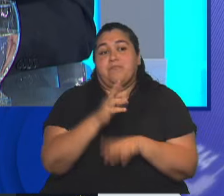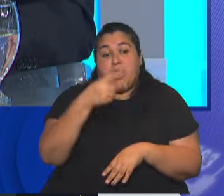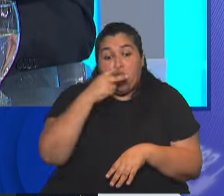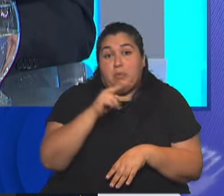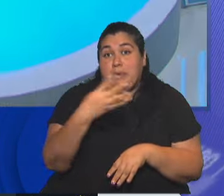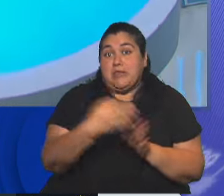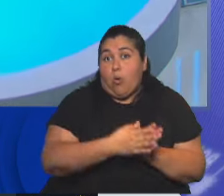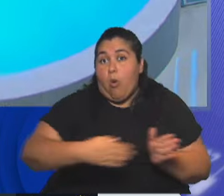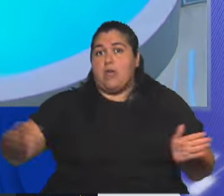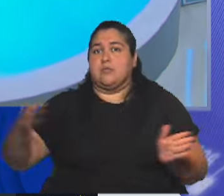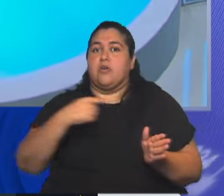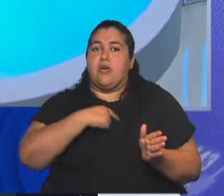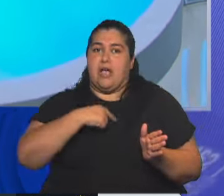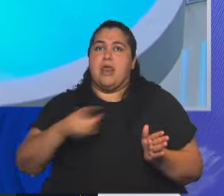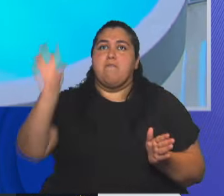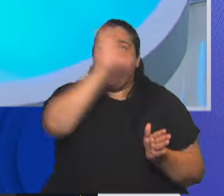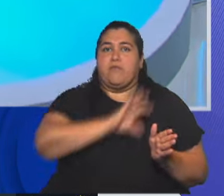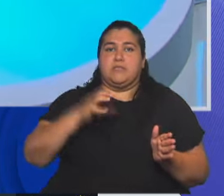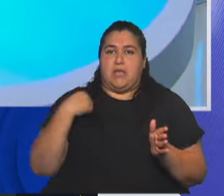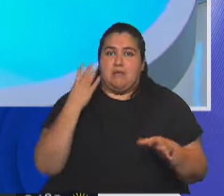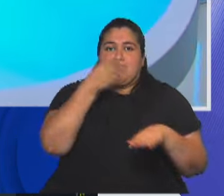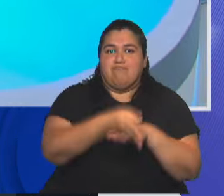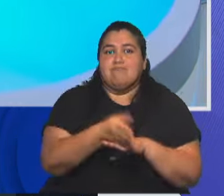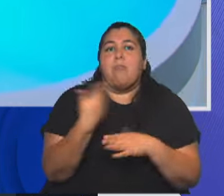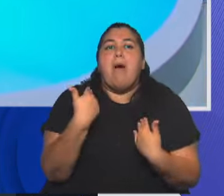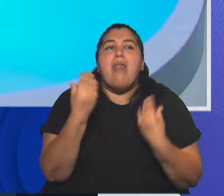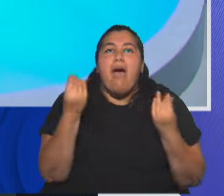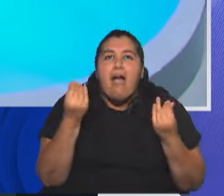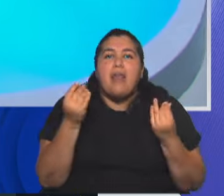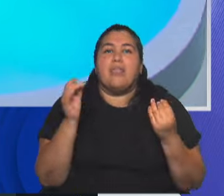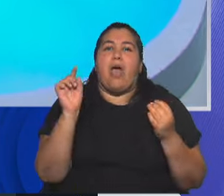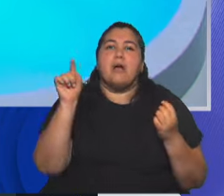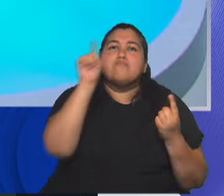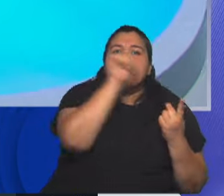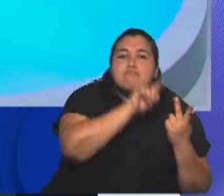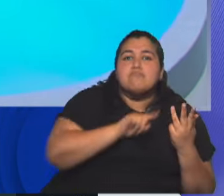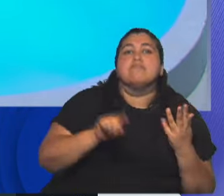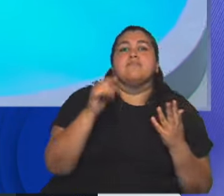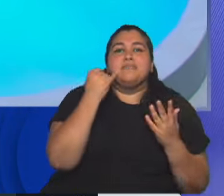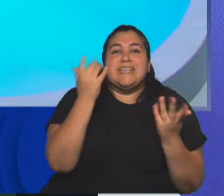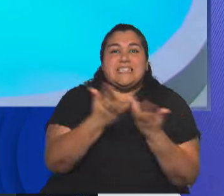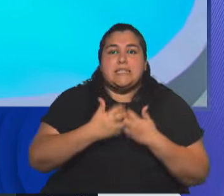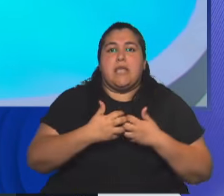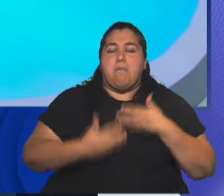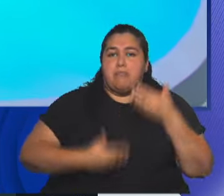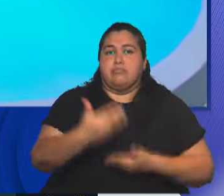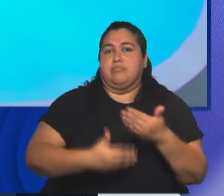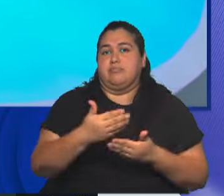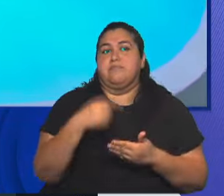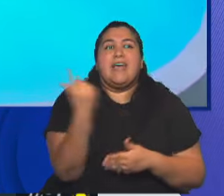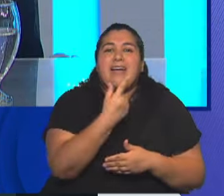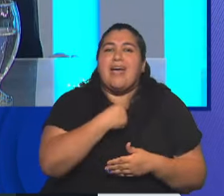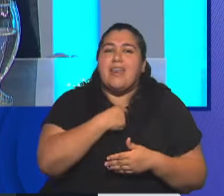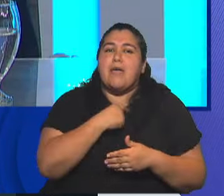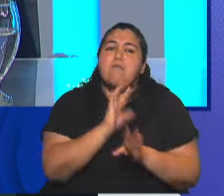la mayor cantidad de provincias por la eficiencia y rapidez que ha demostrado el sistema. Es cambiar todo el